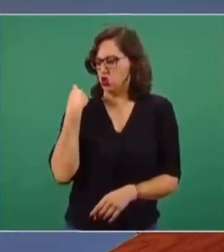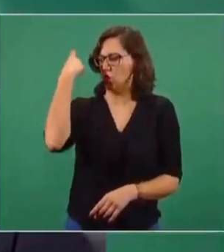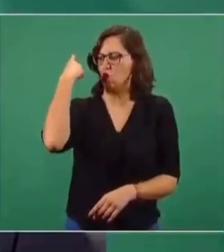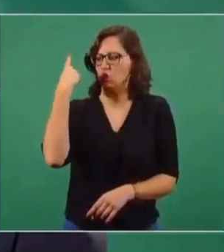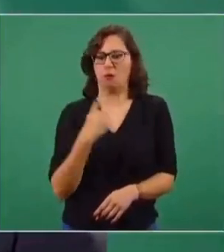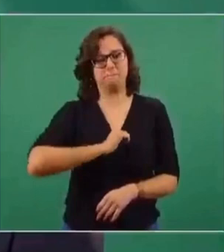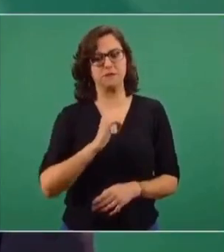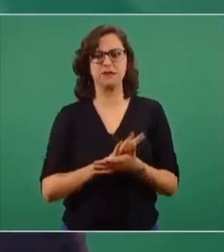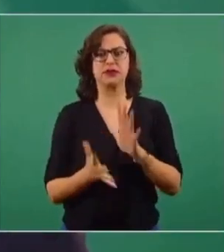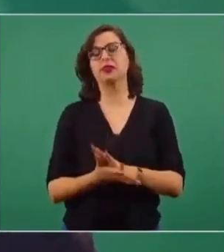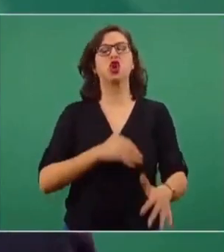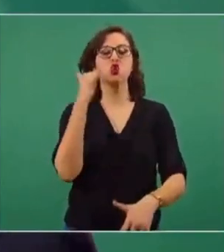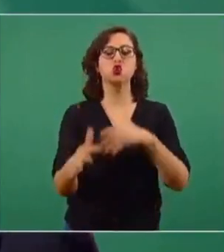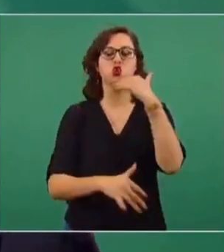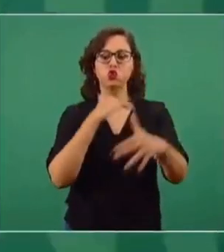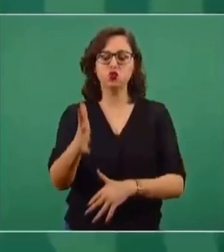influyentismo, corrupción.